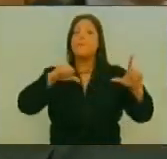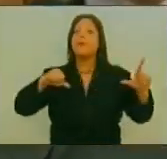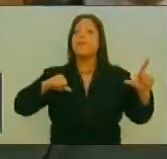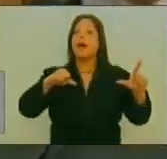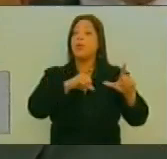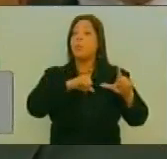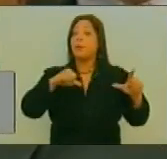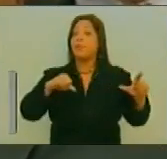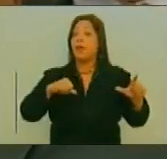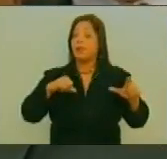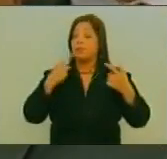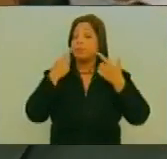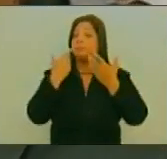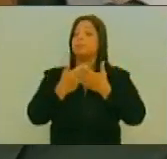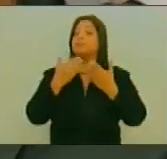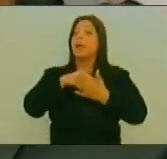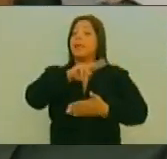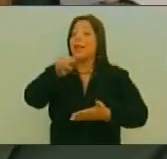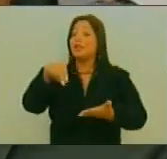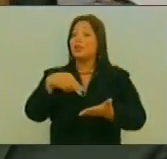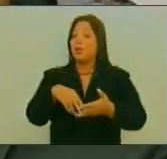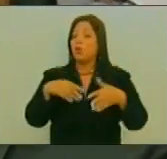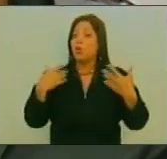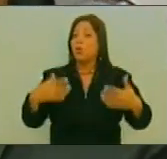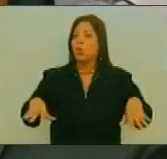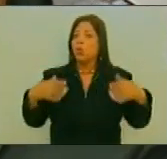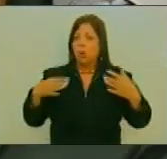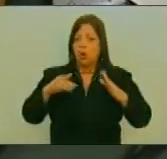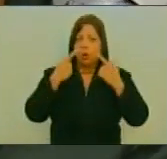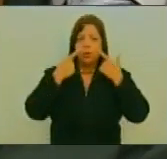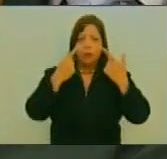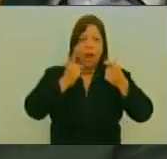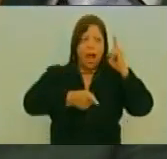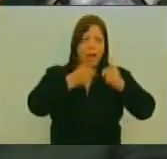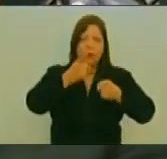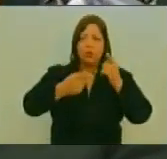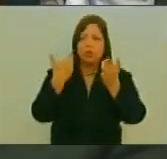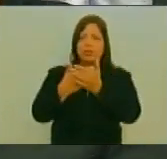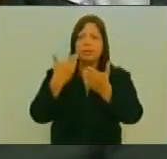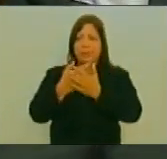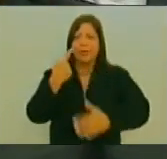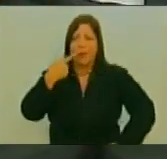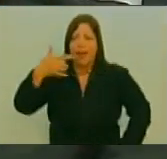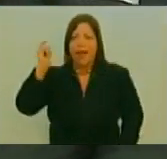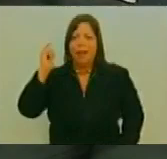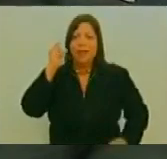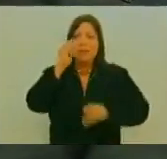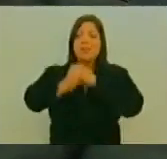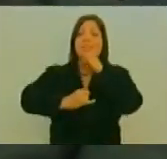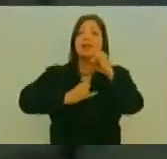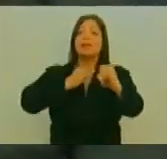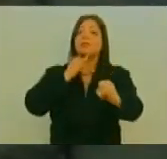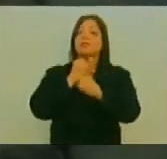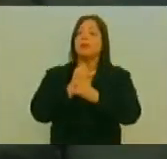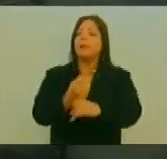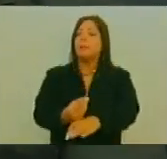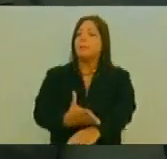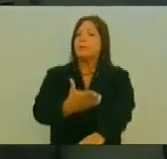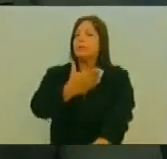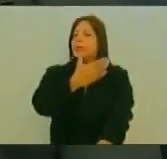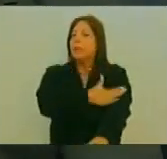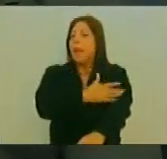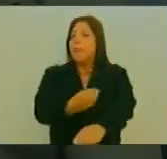Los nacionales Porque vaya usted A ver Y los constituyentes Que aquí estamos Somos testigos De sección De la